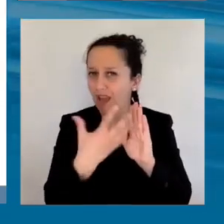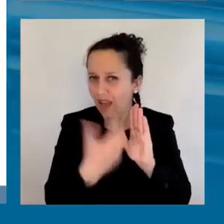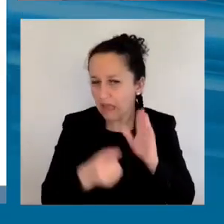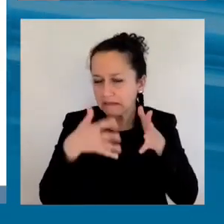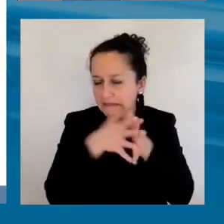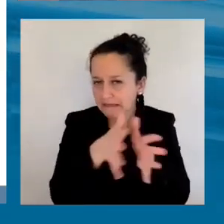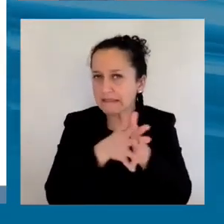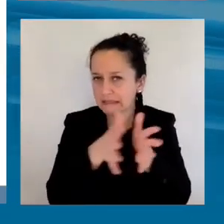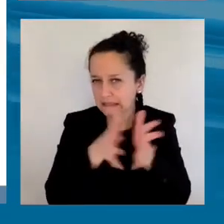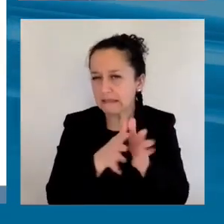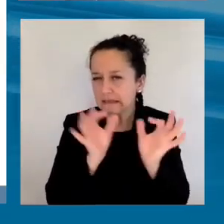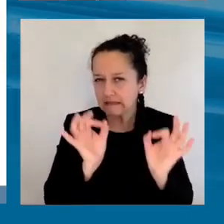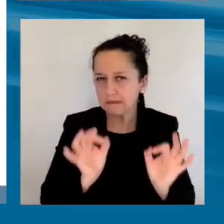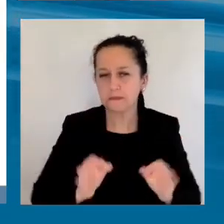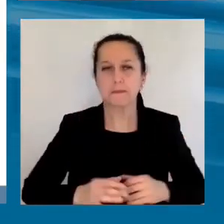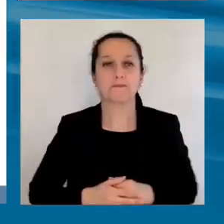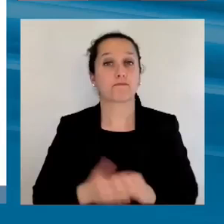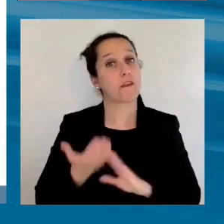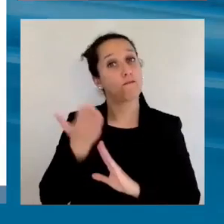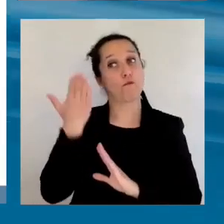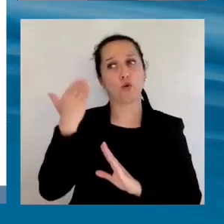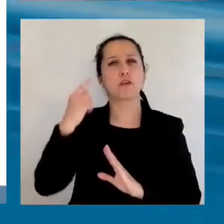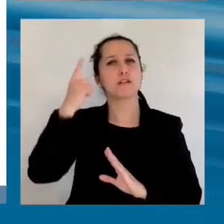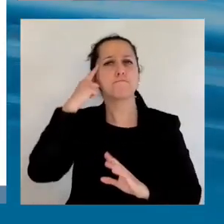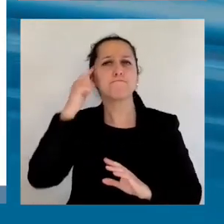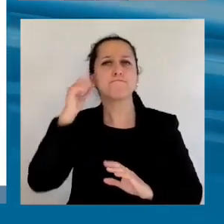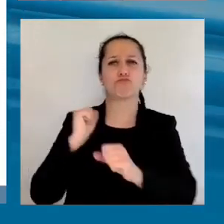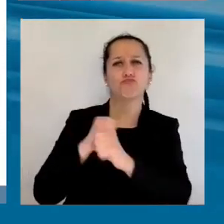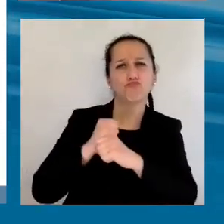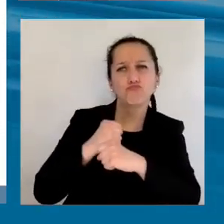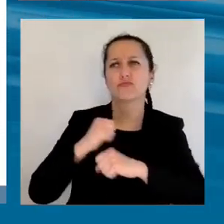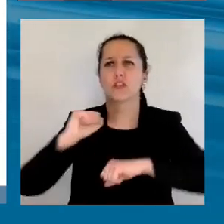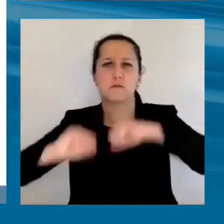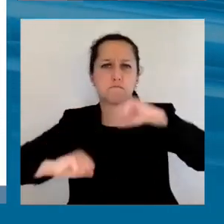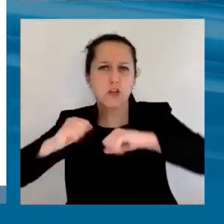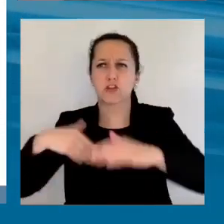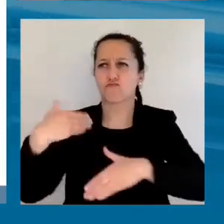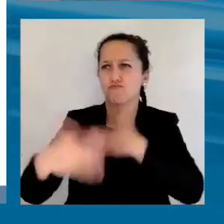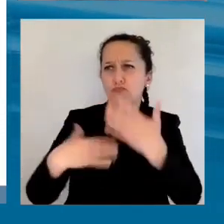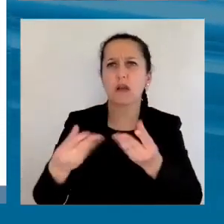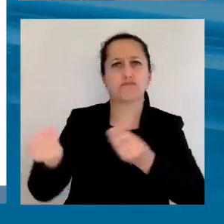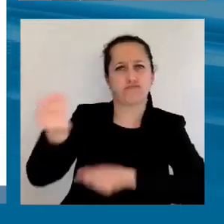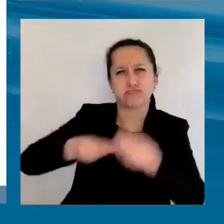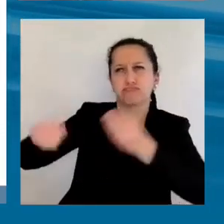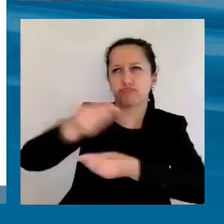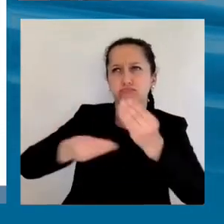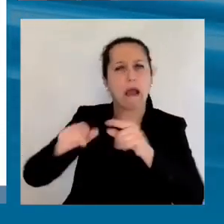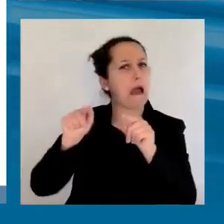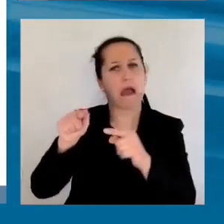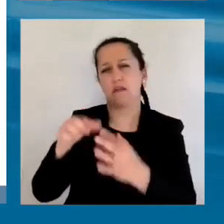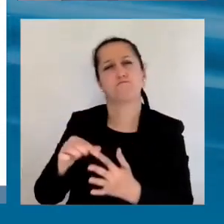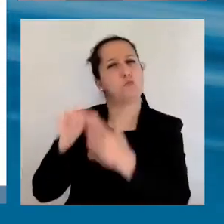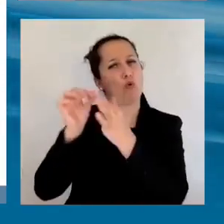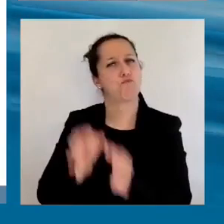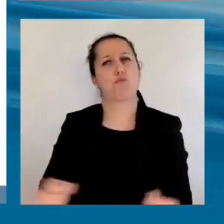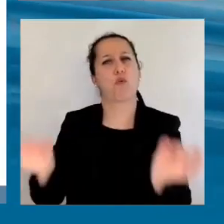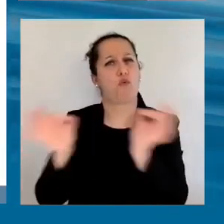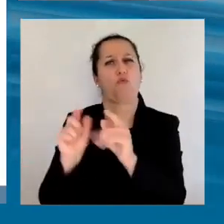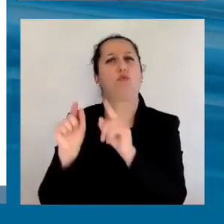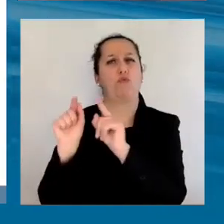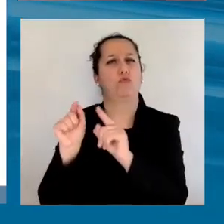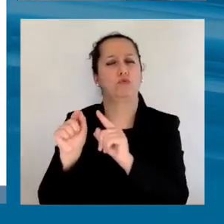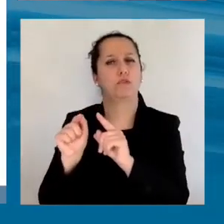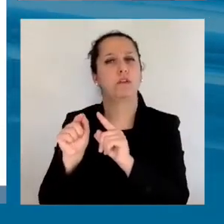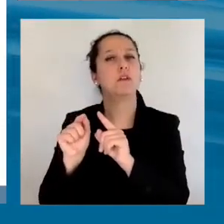antes se daba prioridad casi absoluta al mercado y a la eficiencia. Se celebraba la interdependencia. ¿Qué quiere decir darle prioridad a la